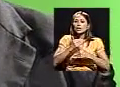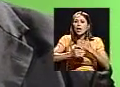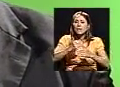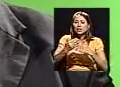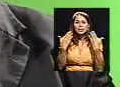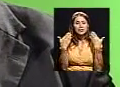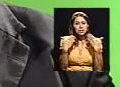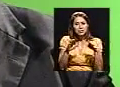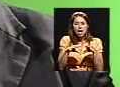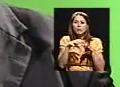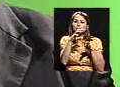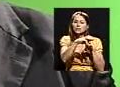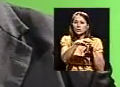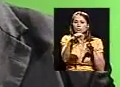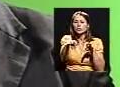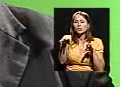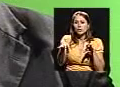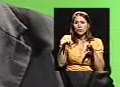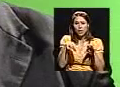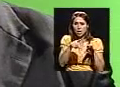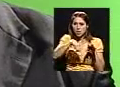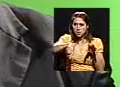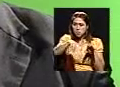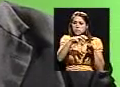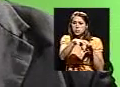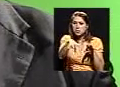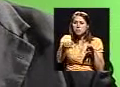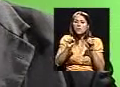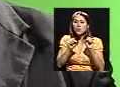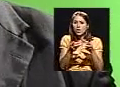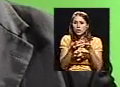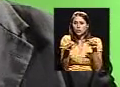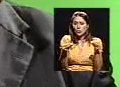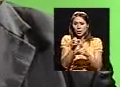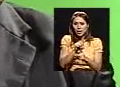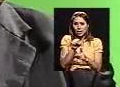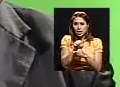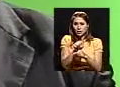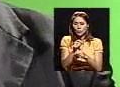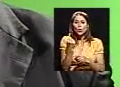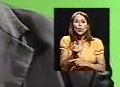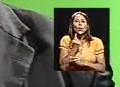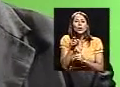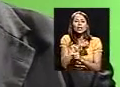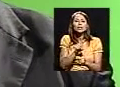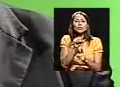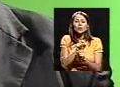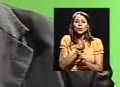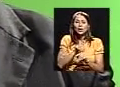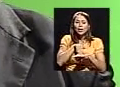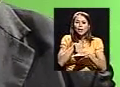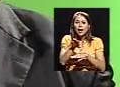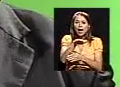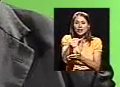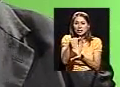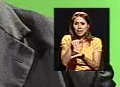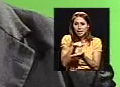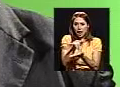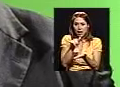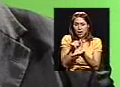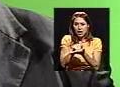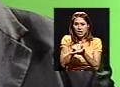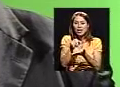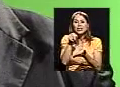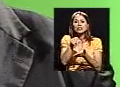realidad, cada sucursal tiene la capacidad para resolver el caso. Los únicos casos que van al nivel central son los casos que,